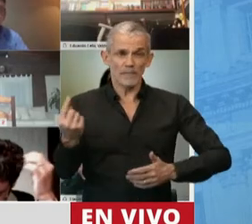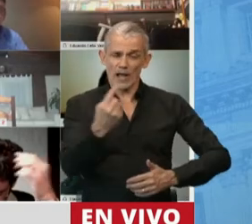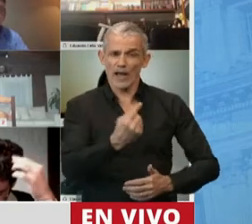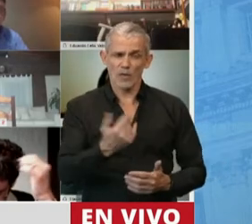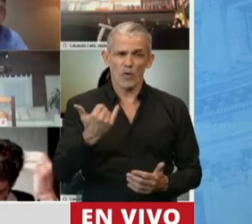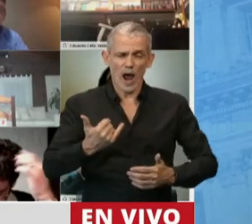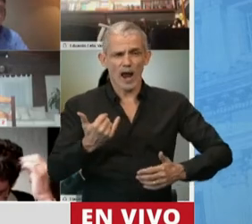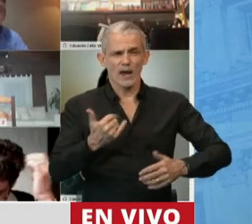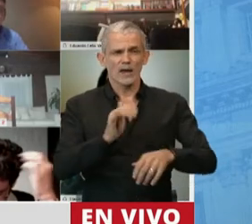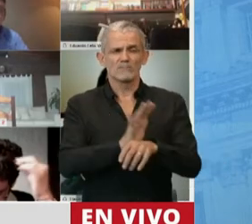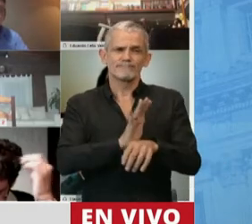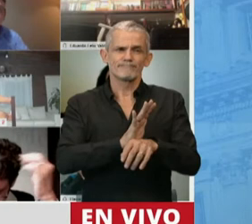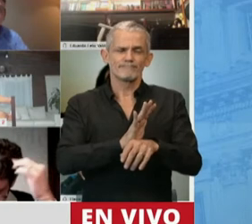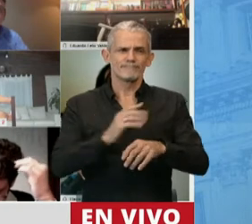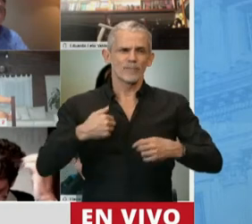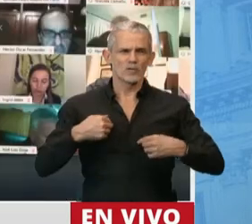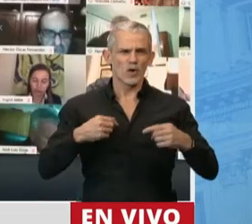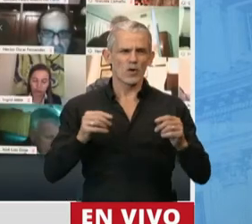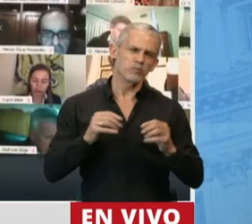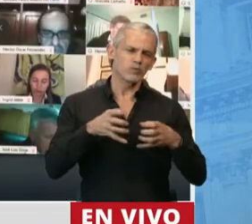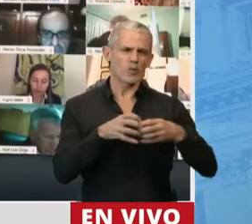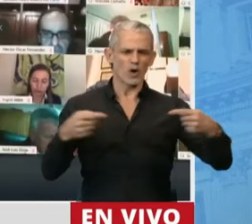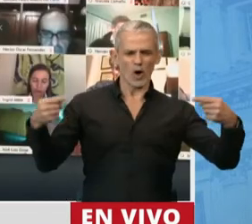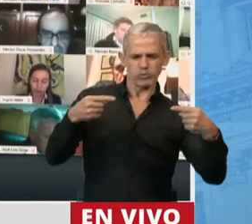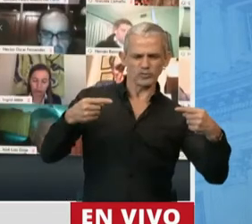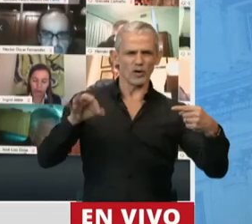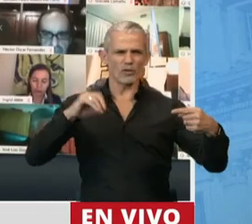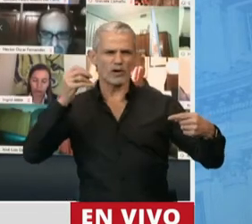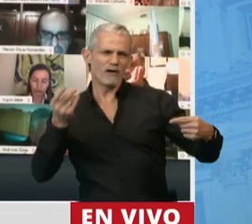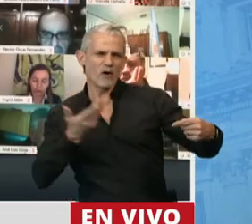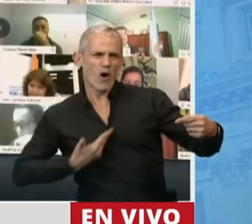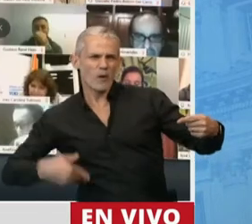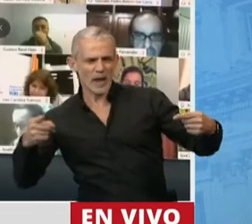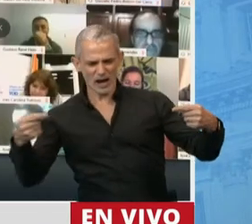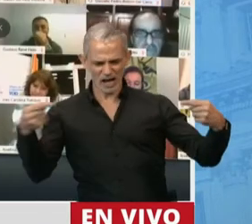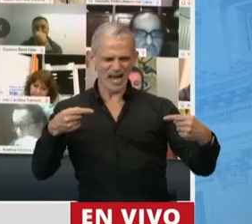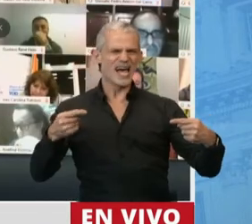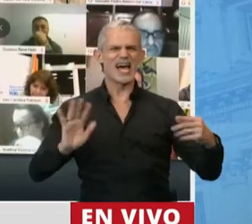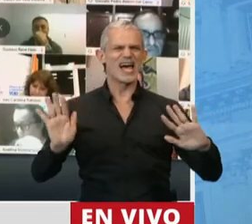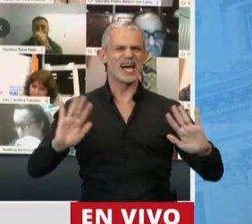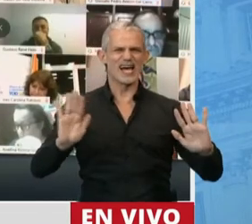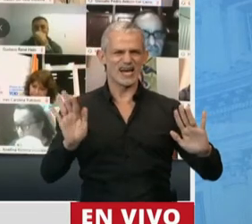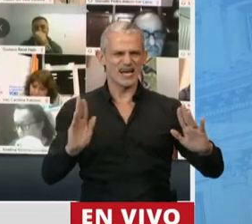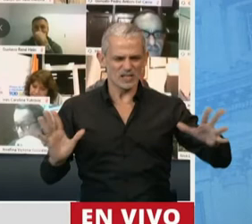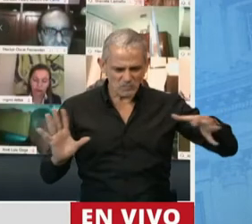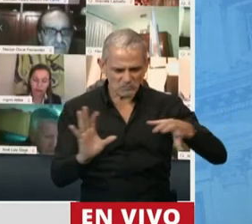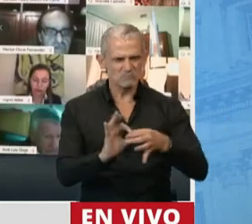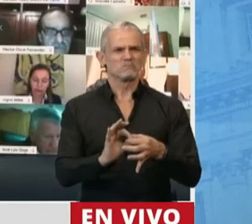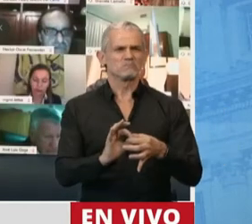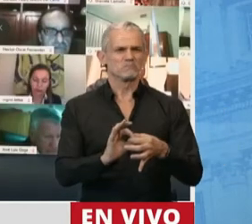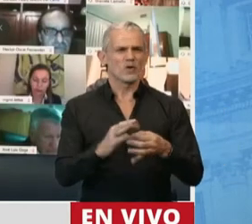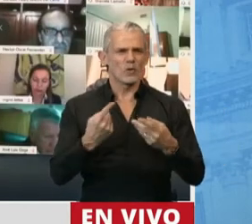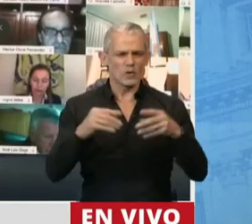de oposición y oficialismo cuando tenemos que mirar a los